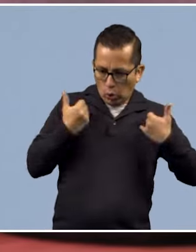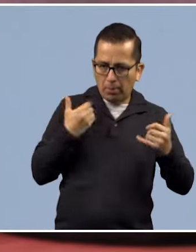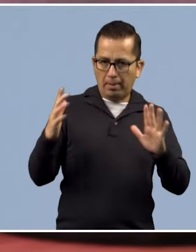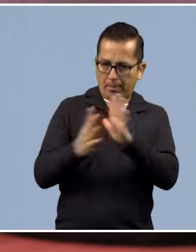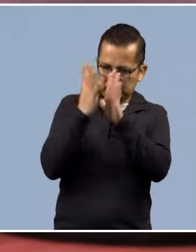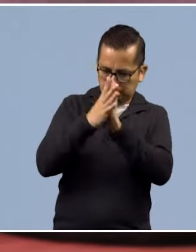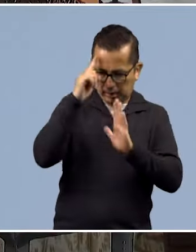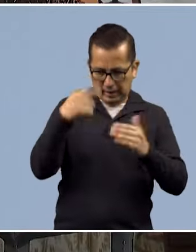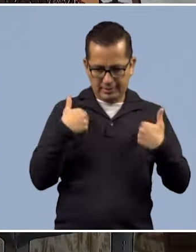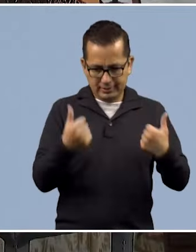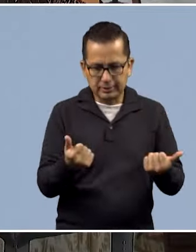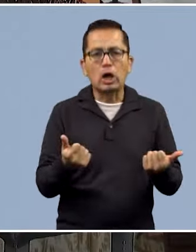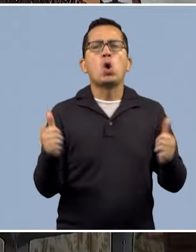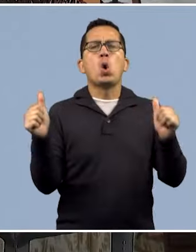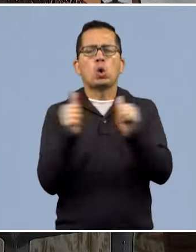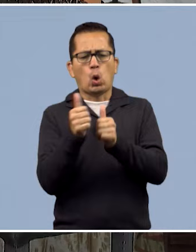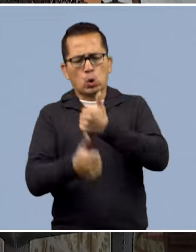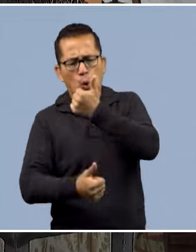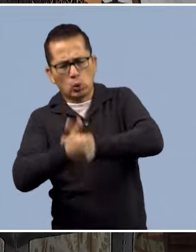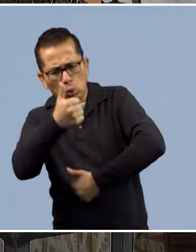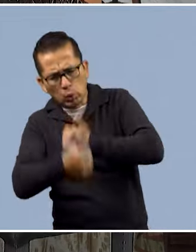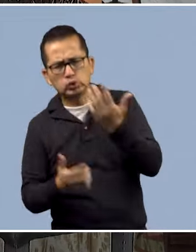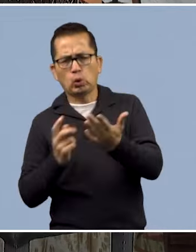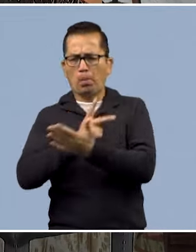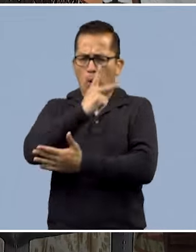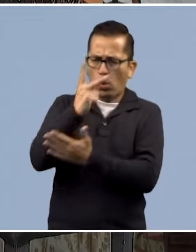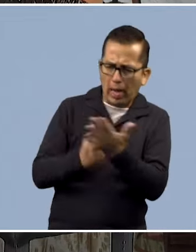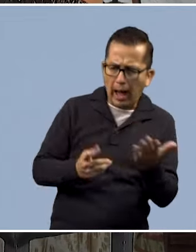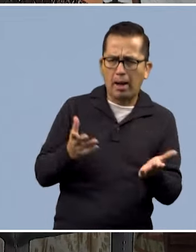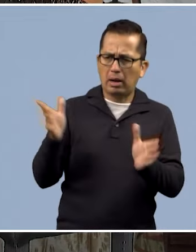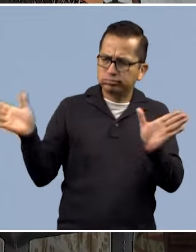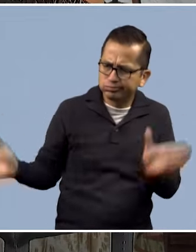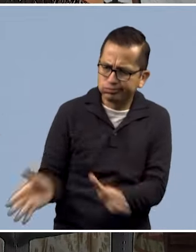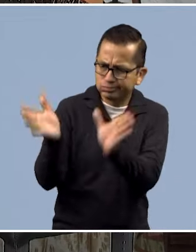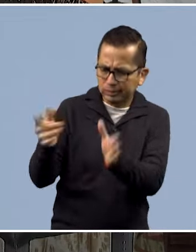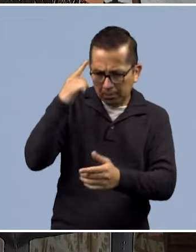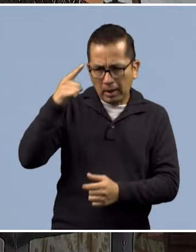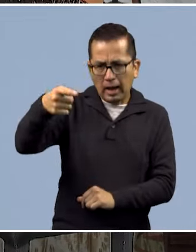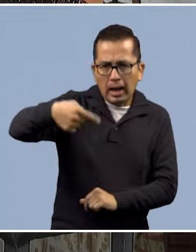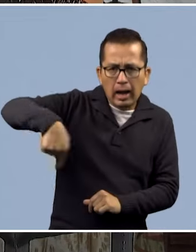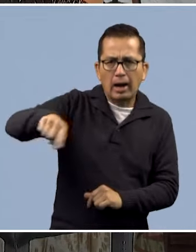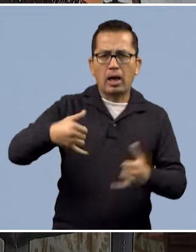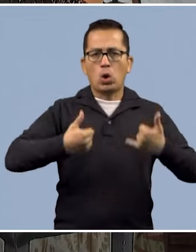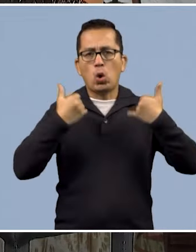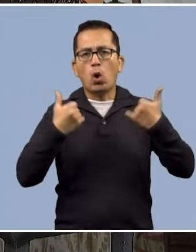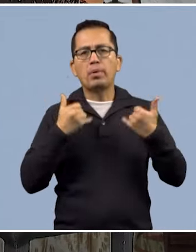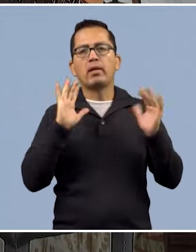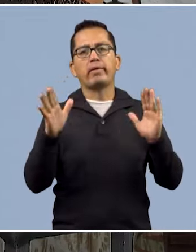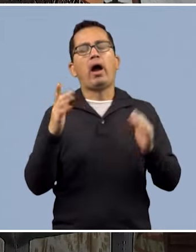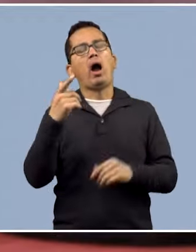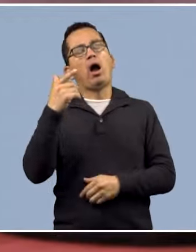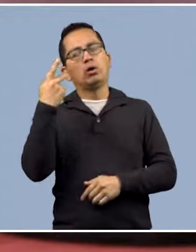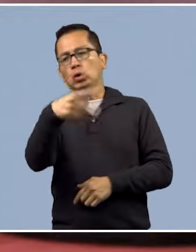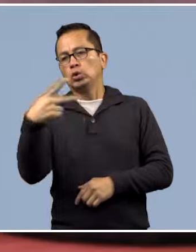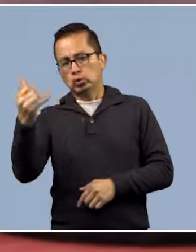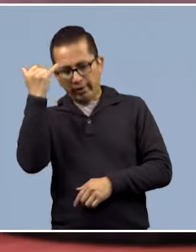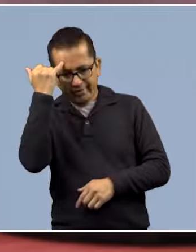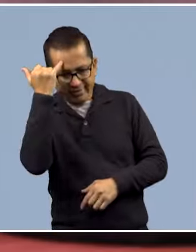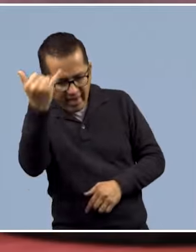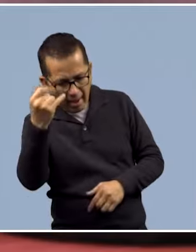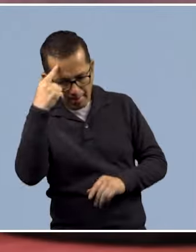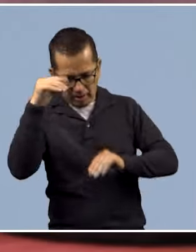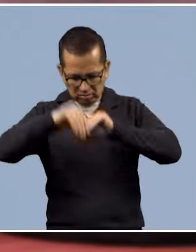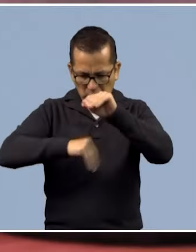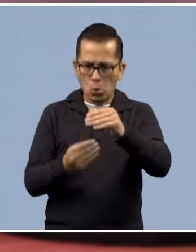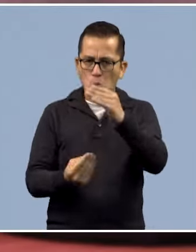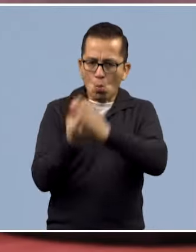estudiantiles, becarías, entre otros programas, que tengan como objetivo incentivar a la comunidad y al público en general a crear iniciativas que